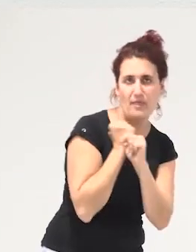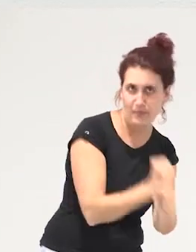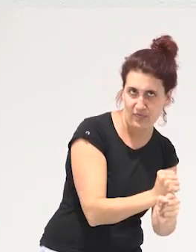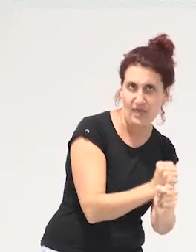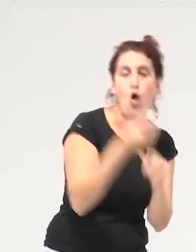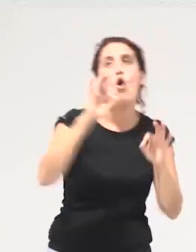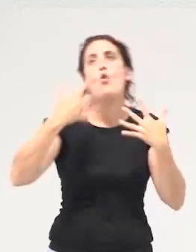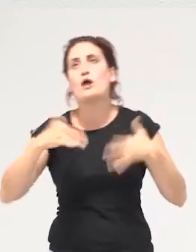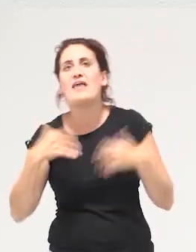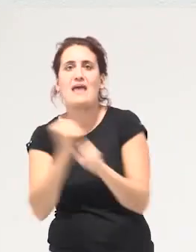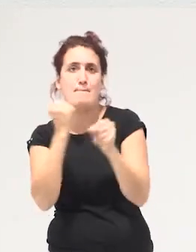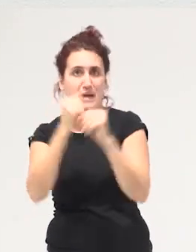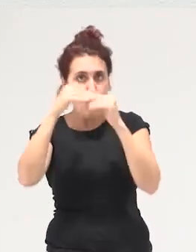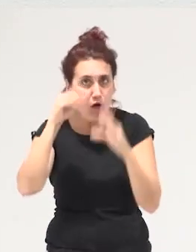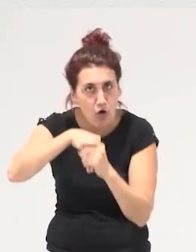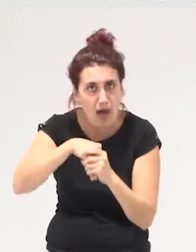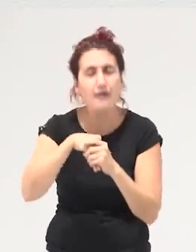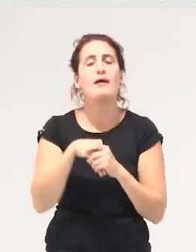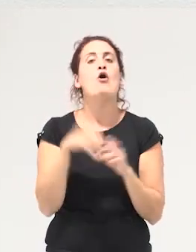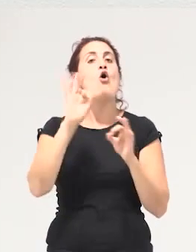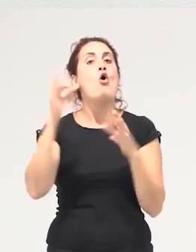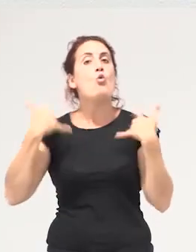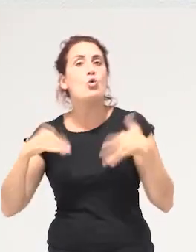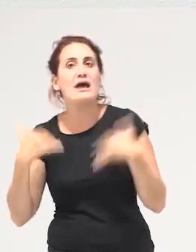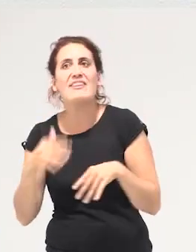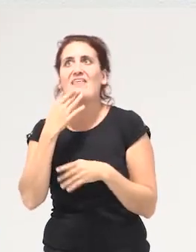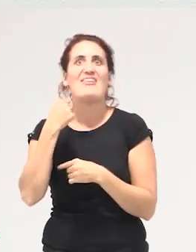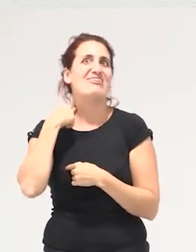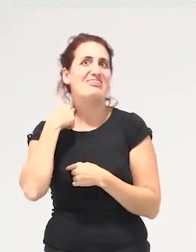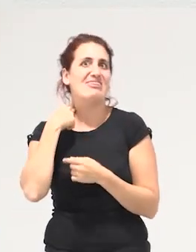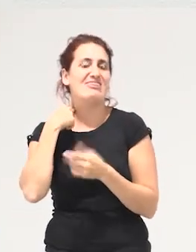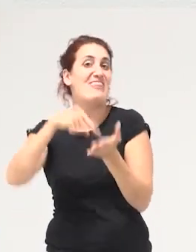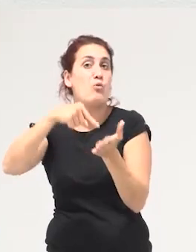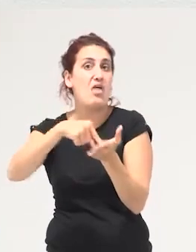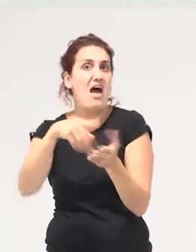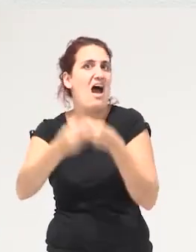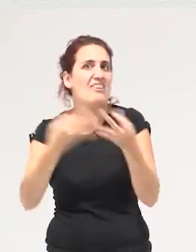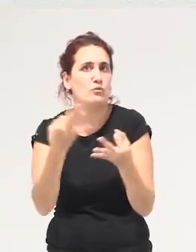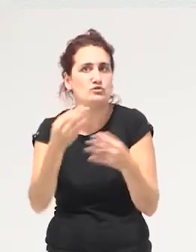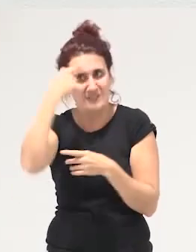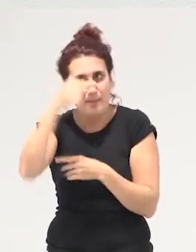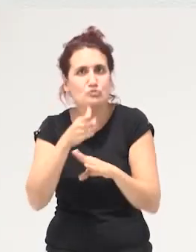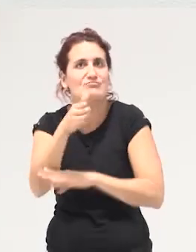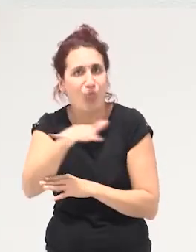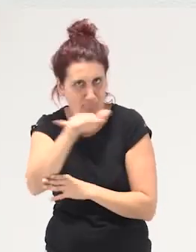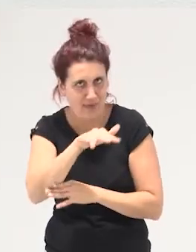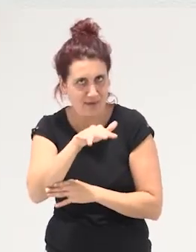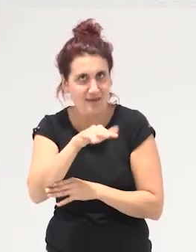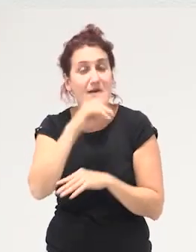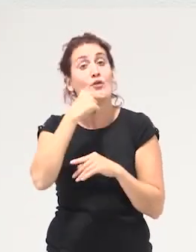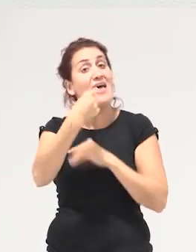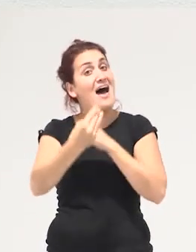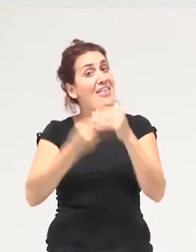urgencia del empleo de hogar o a la urgencia de que hacemos con la deuda sabiendo hacia donde queremos ir y tenemos que hacerlo